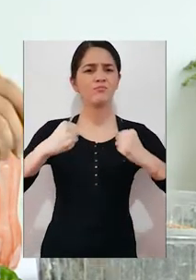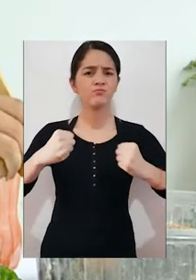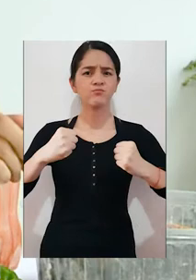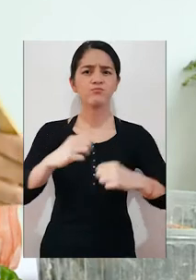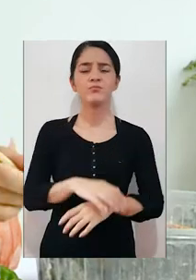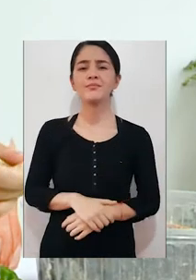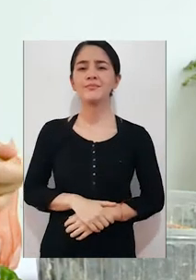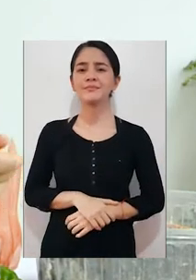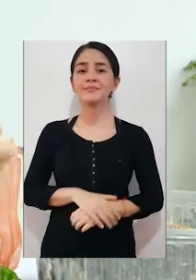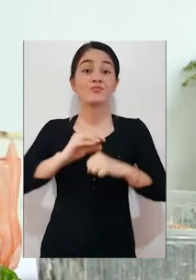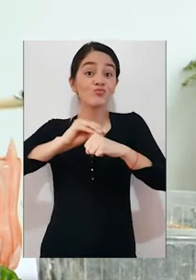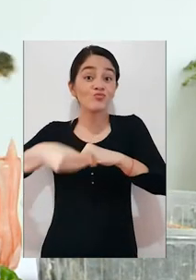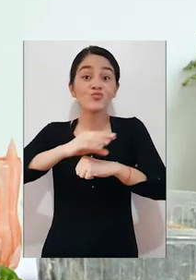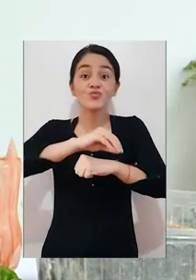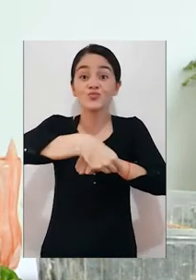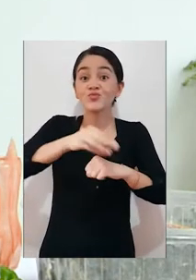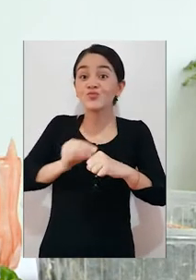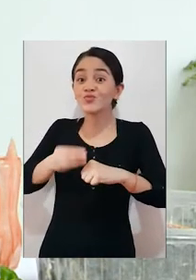incorporada la